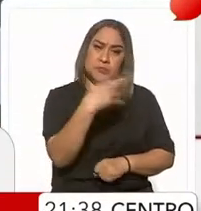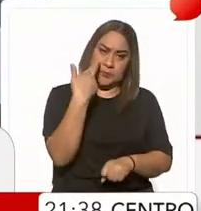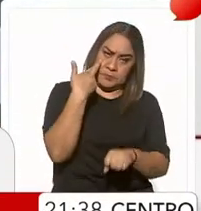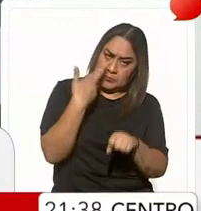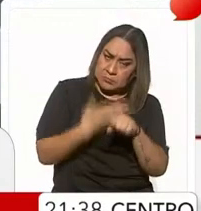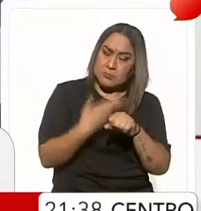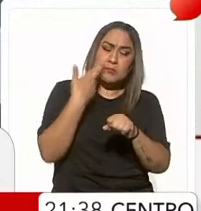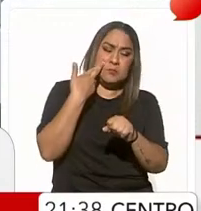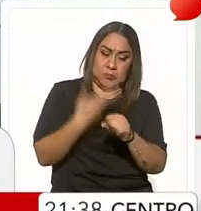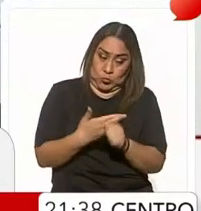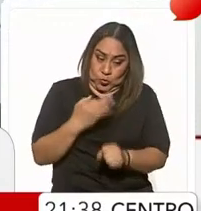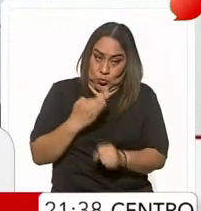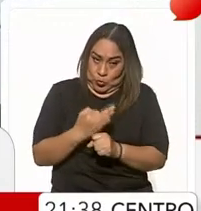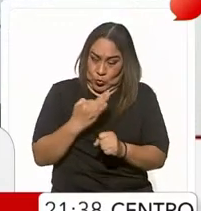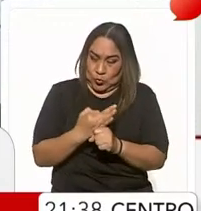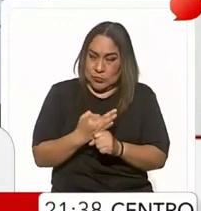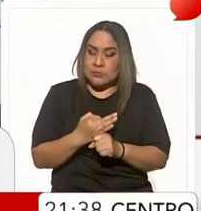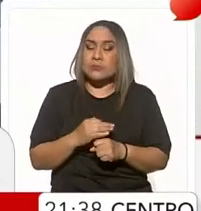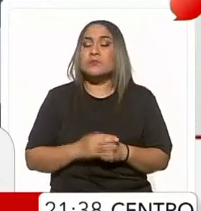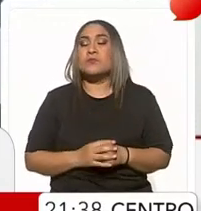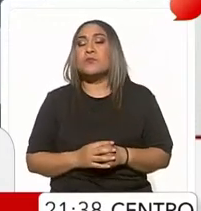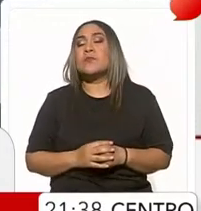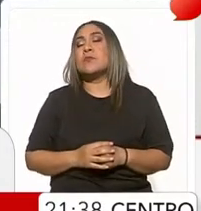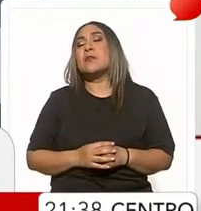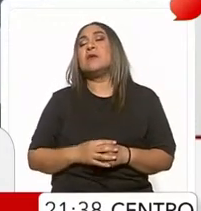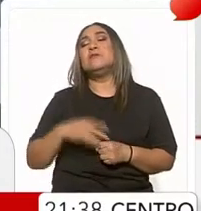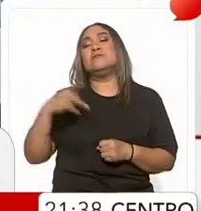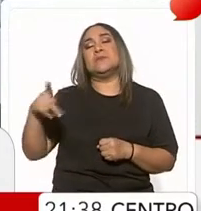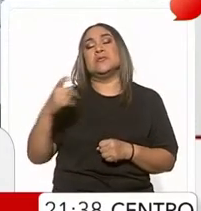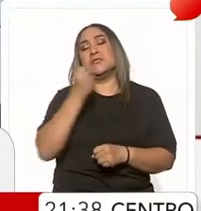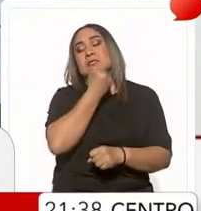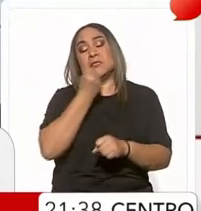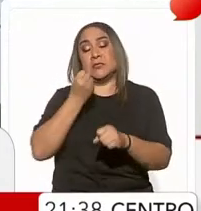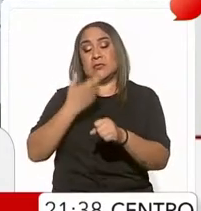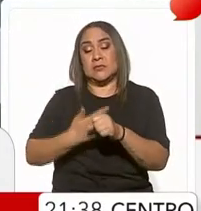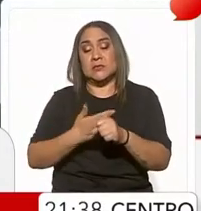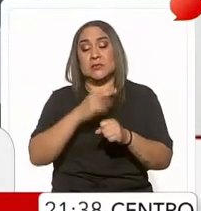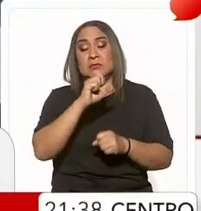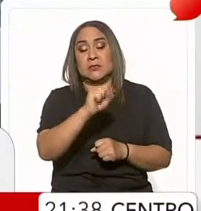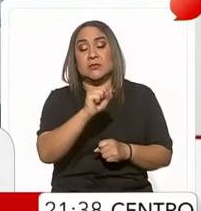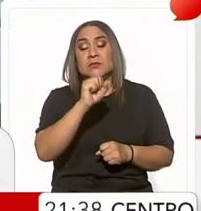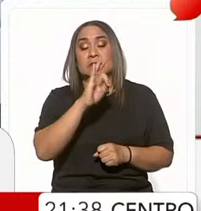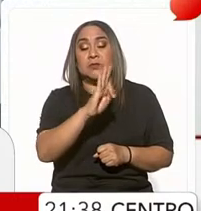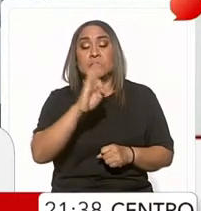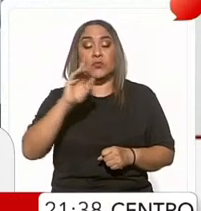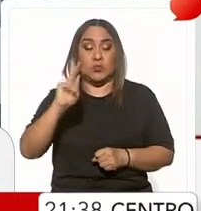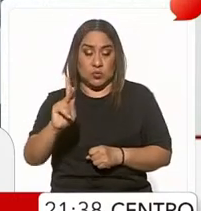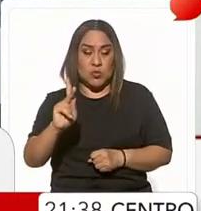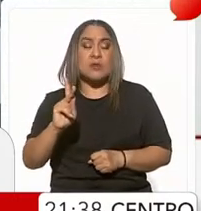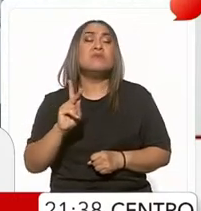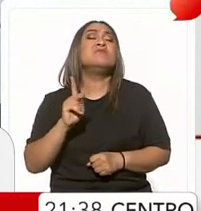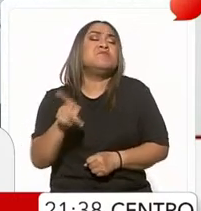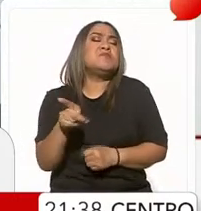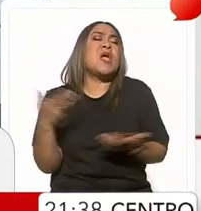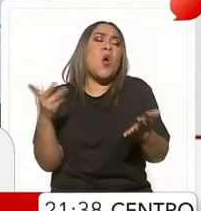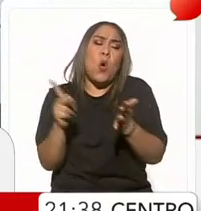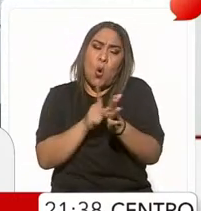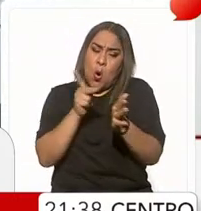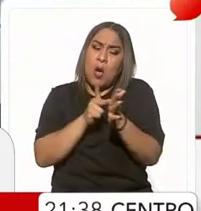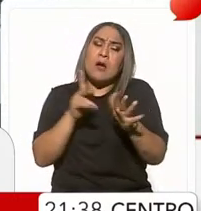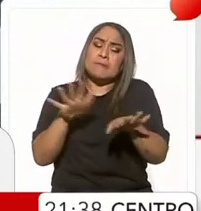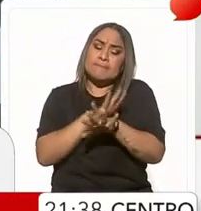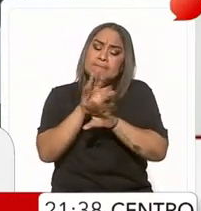atribuciones que en este ámbito tiene la Secretaría de la Función Pública, la cual será rediseñada